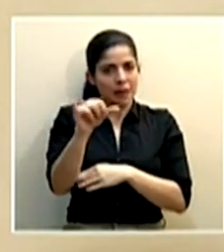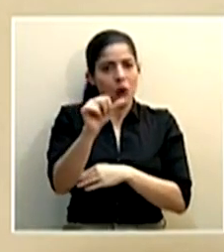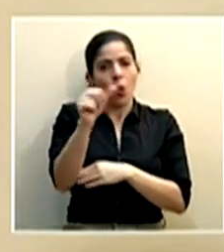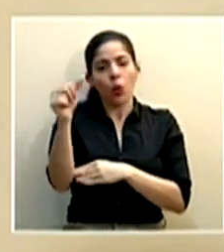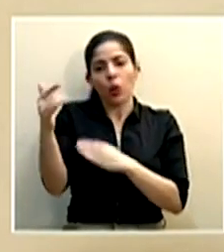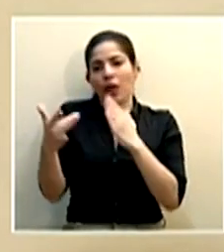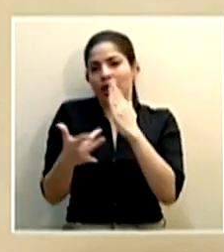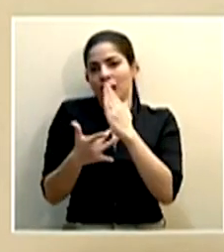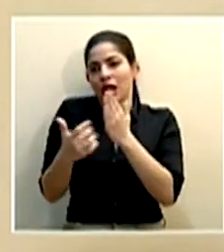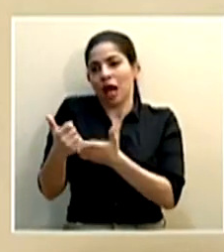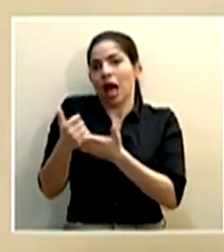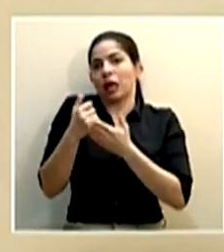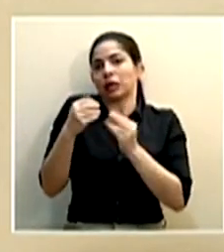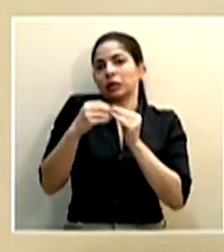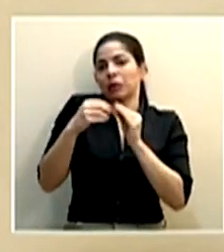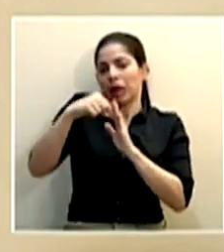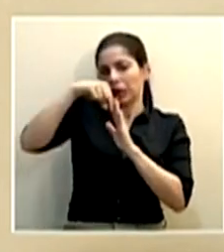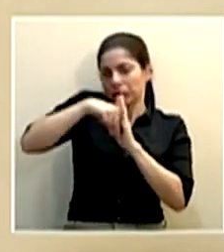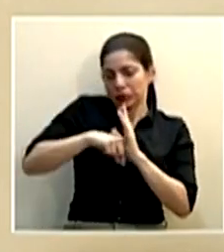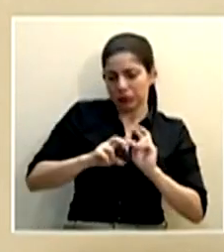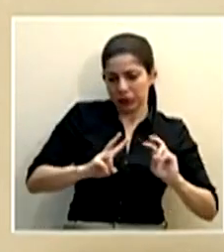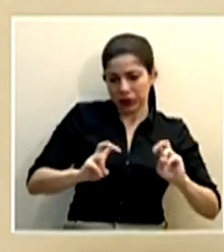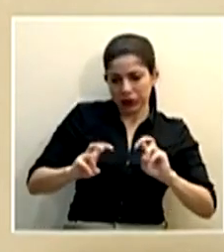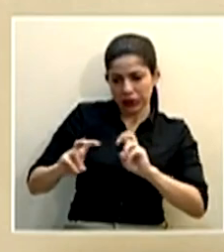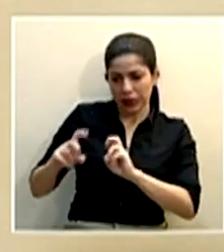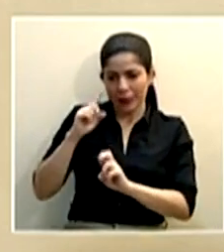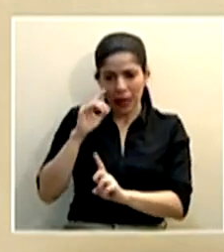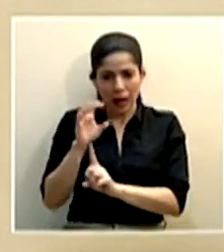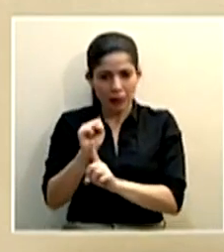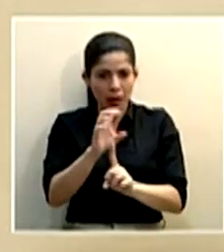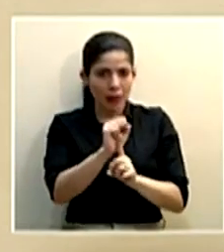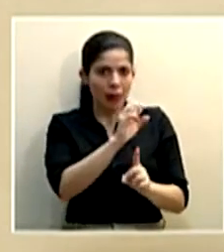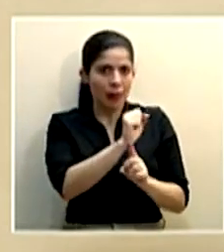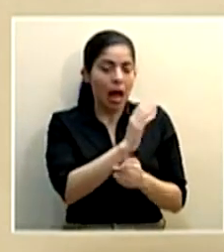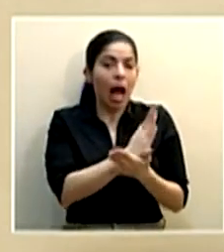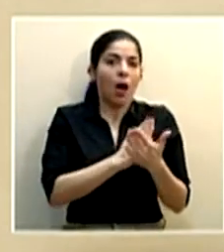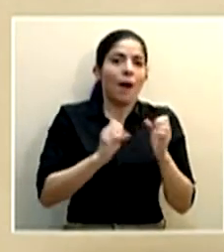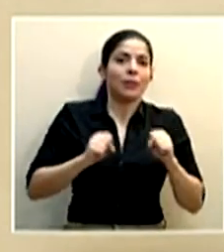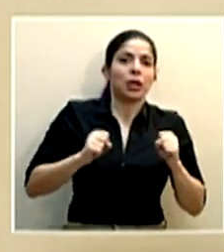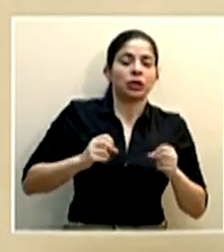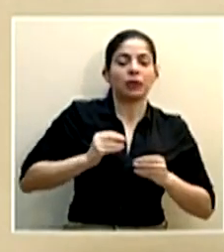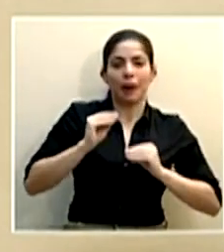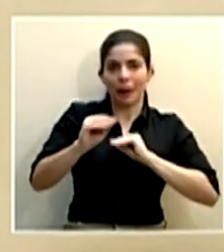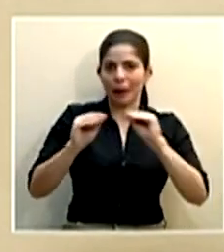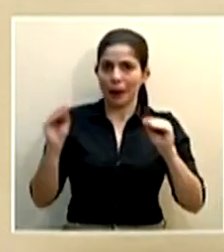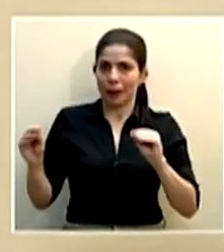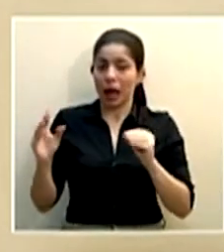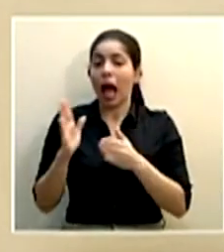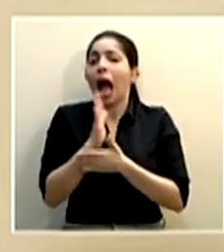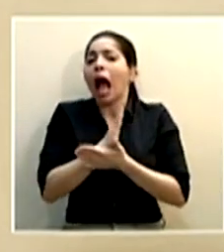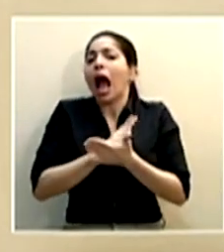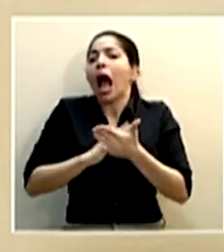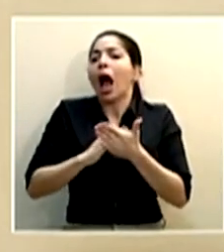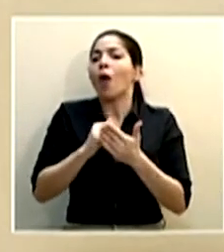técnicas que nos permiten ir más allá del diagnóstico y captar algún fenómeno de posible transmisión aunque sea de forma indirecta pero muy